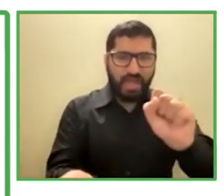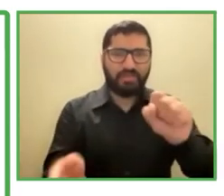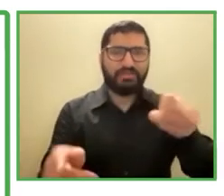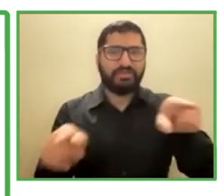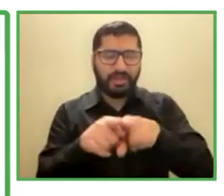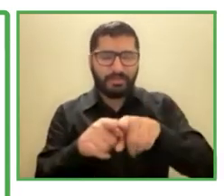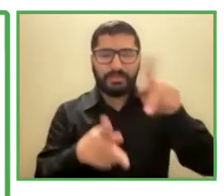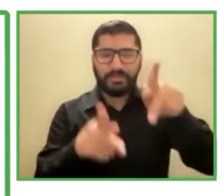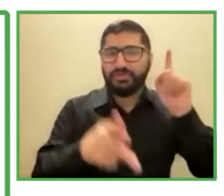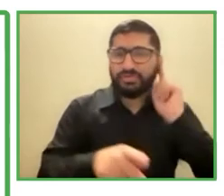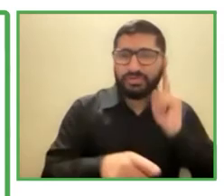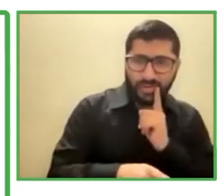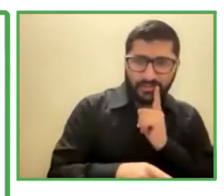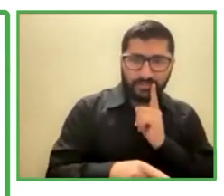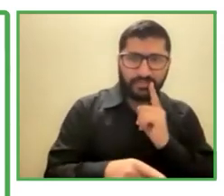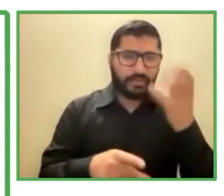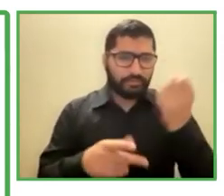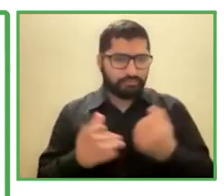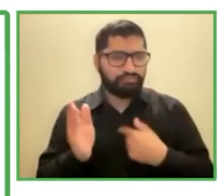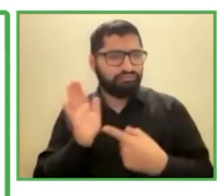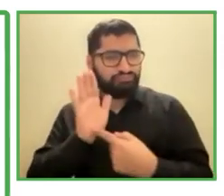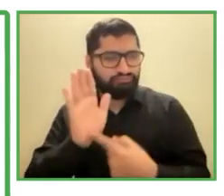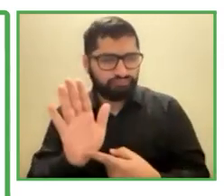para la gente sorda